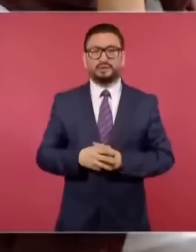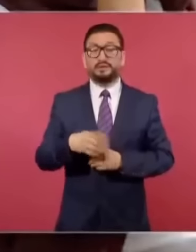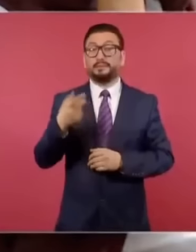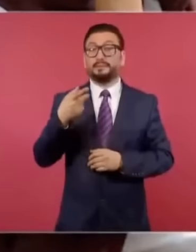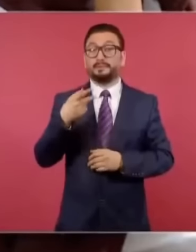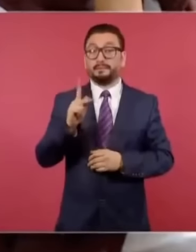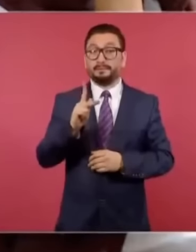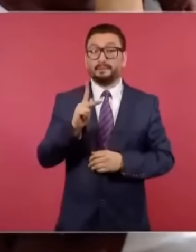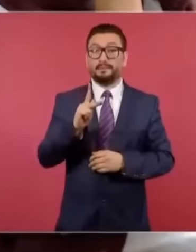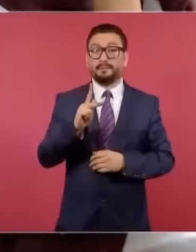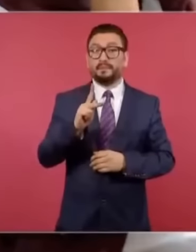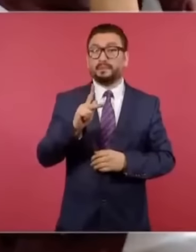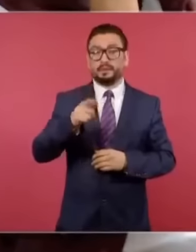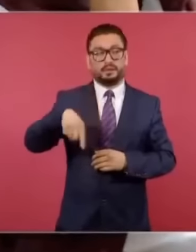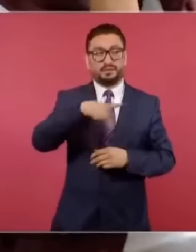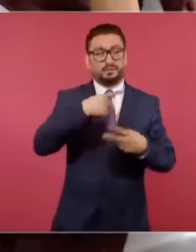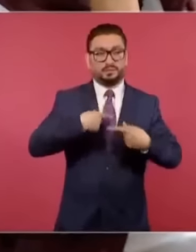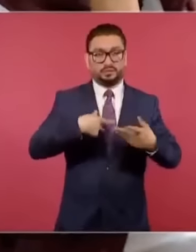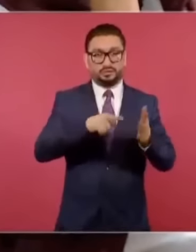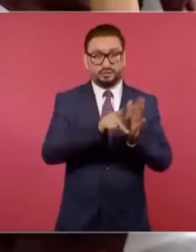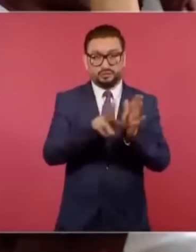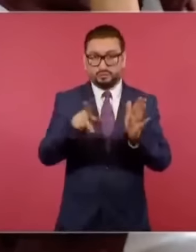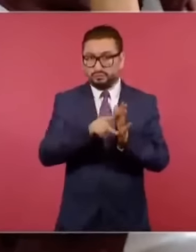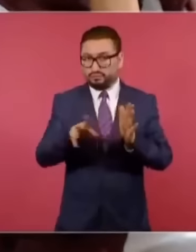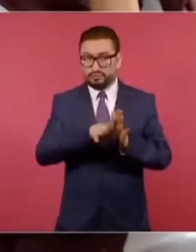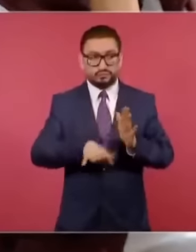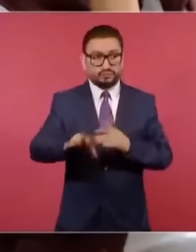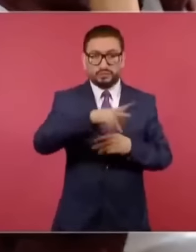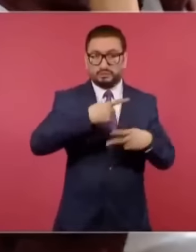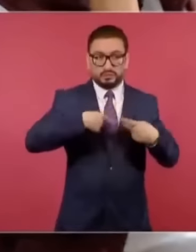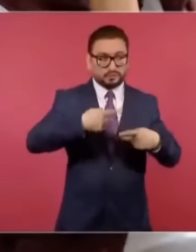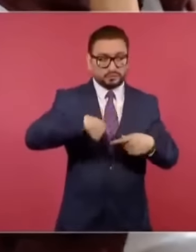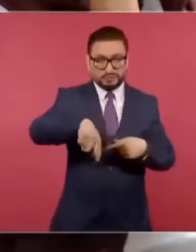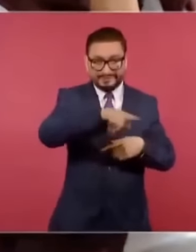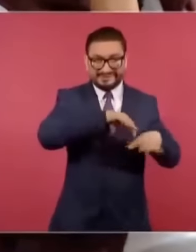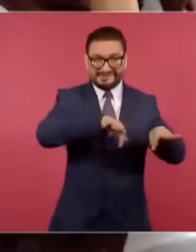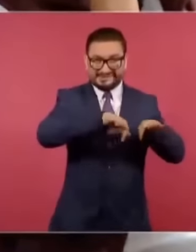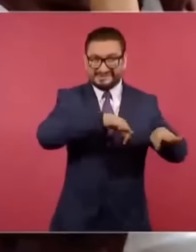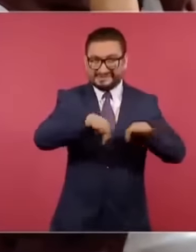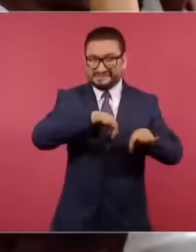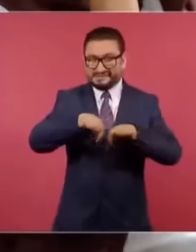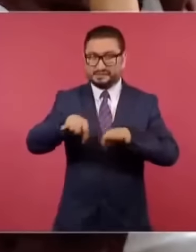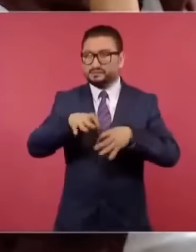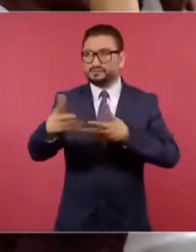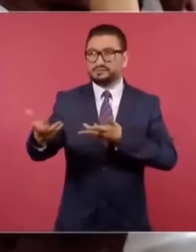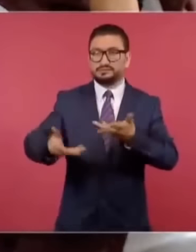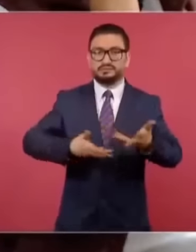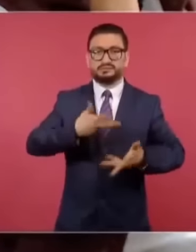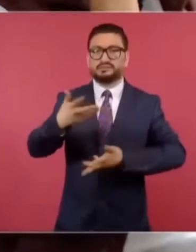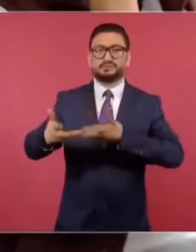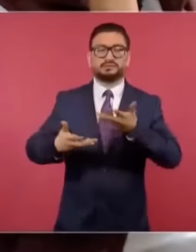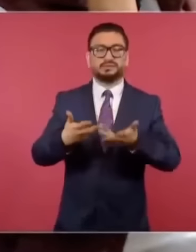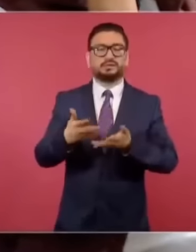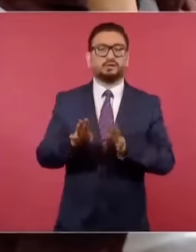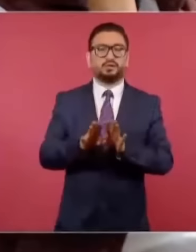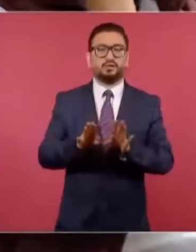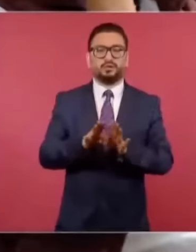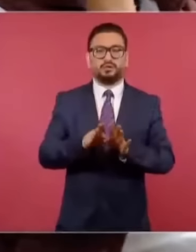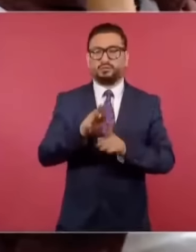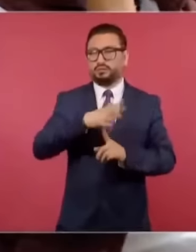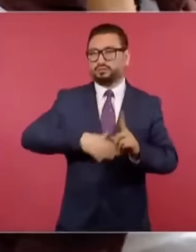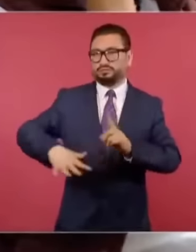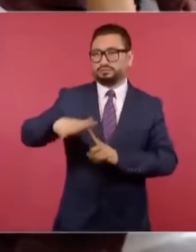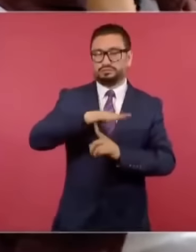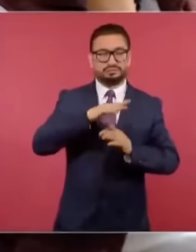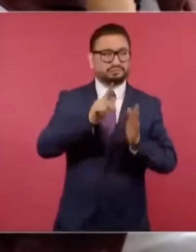sacrifican a los reporteros, a la base, a los de a pie, que están atrapados en la circunstancia de un ecosistema